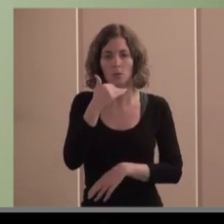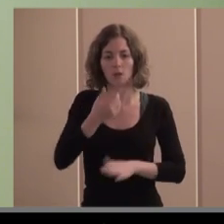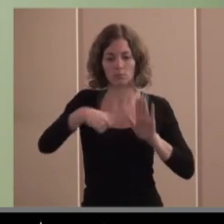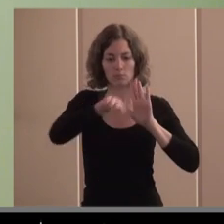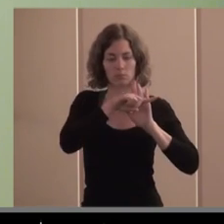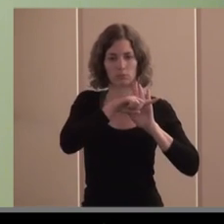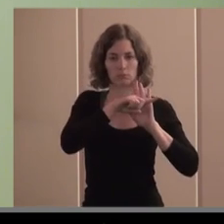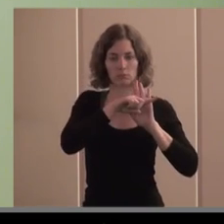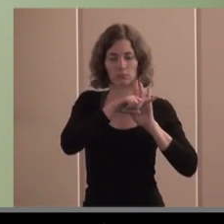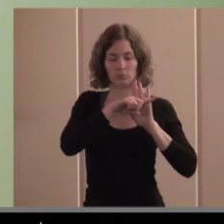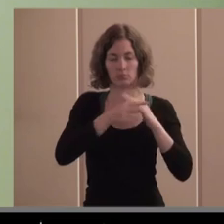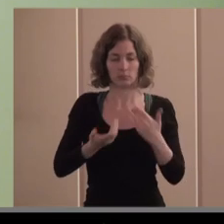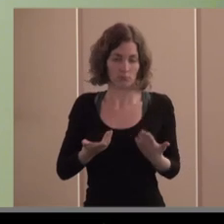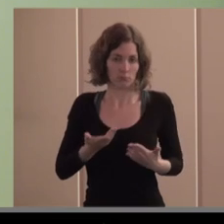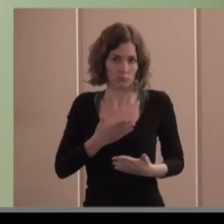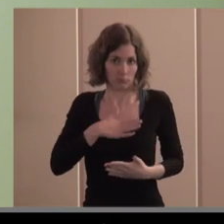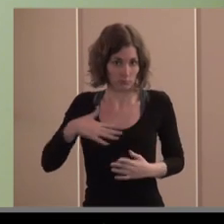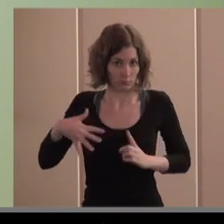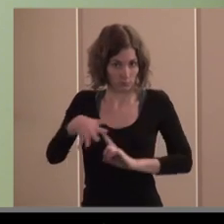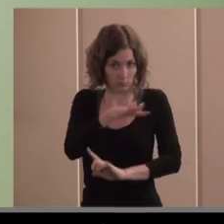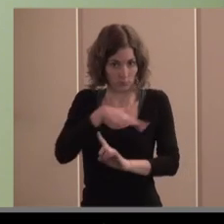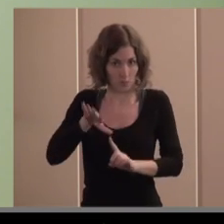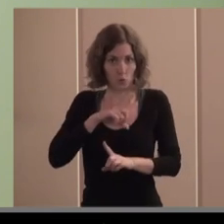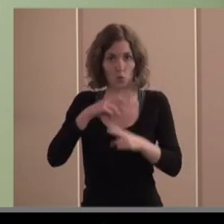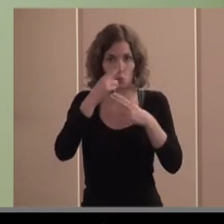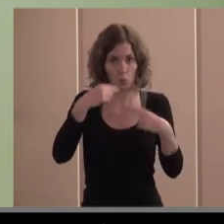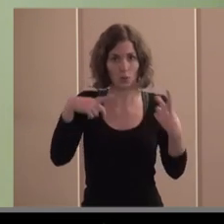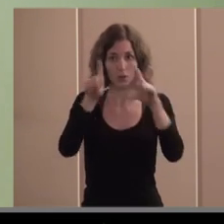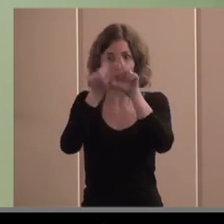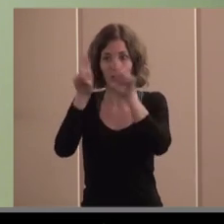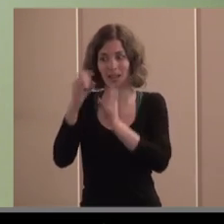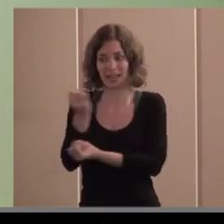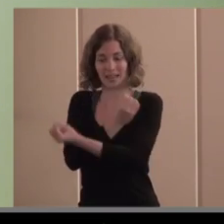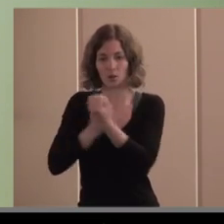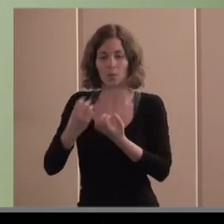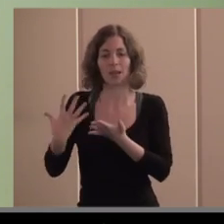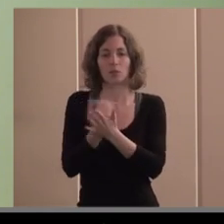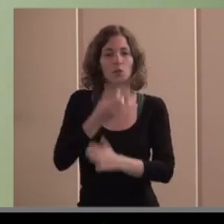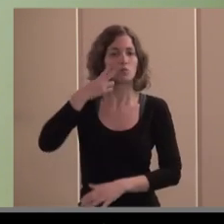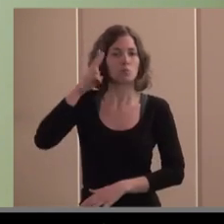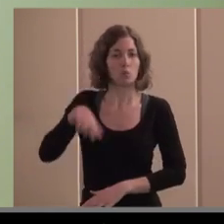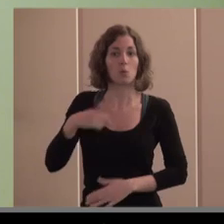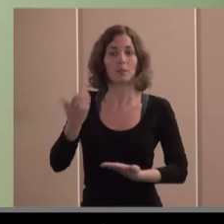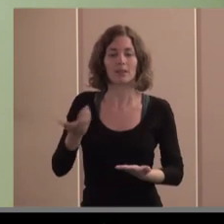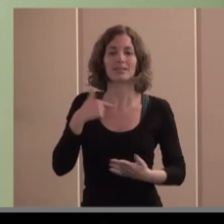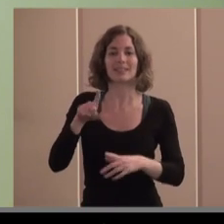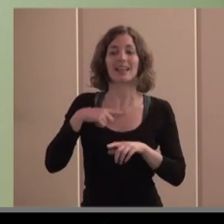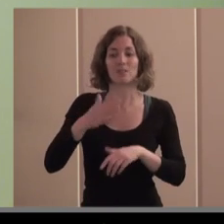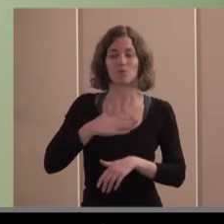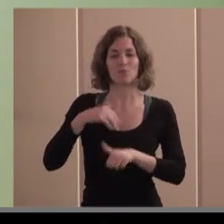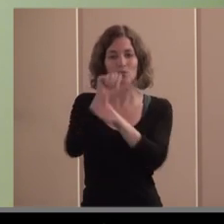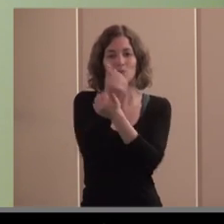el escenario público empresarial y económico para que no haya discriminación con respecto a estas fórmulas empresariales